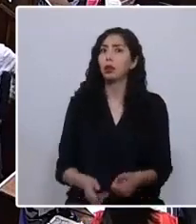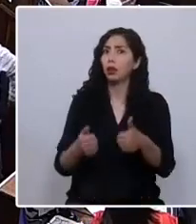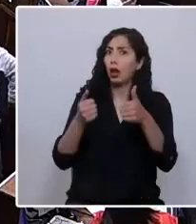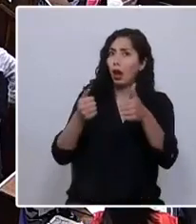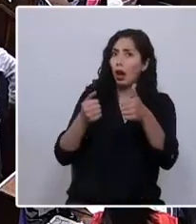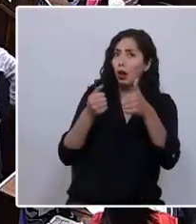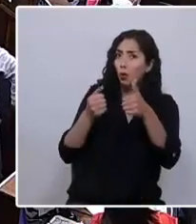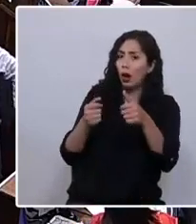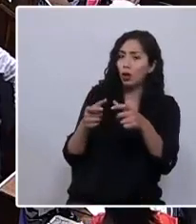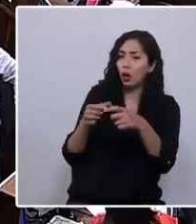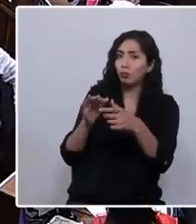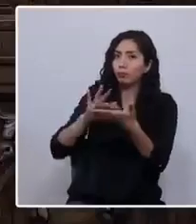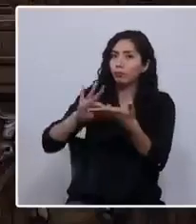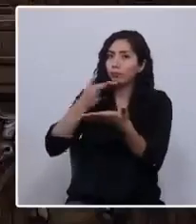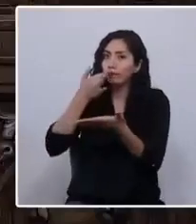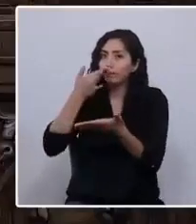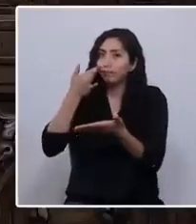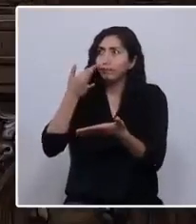Hola,